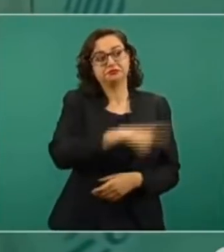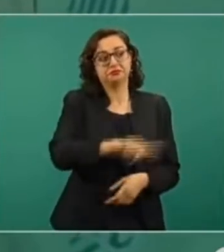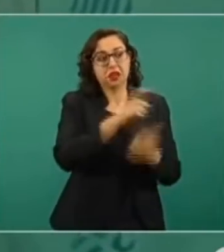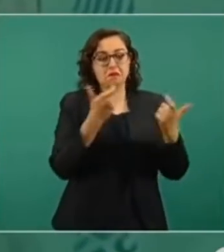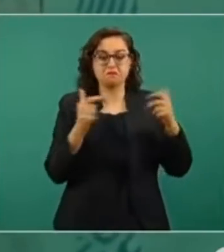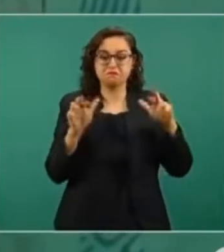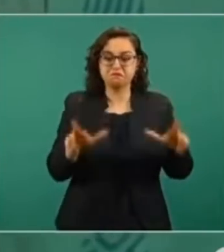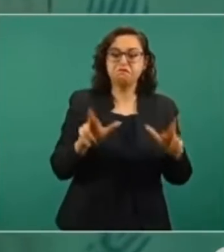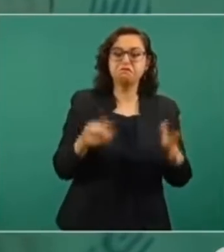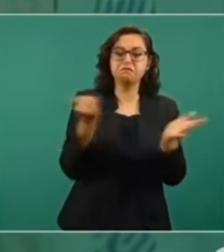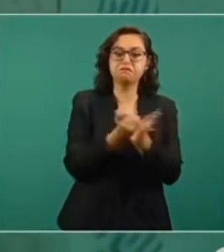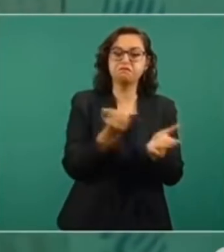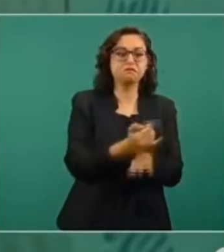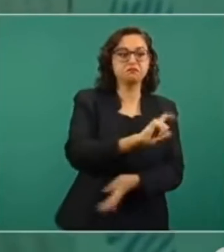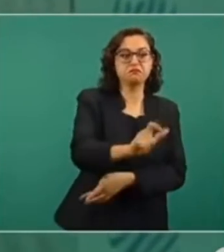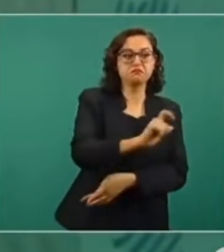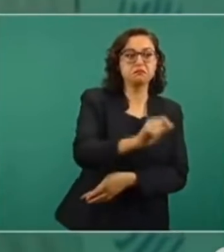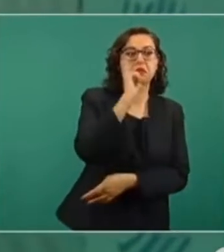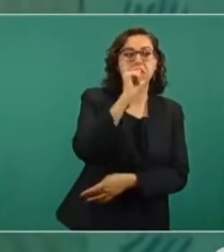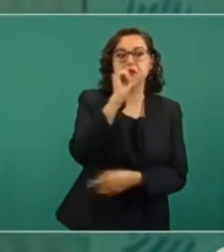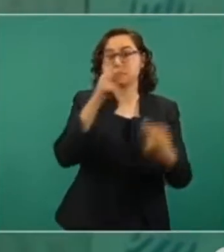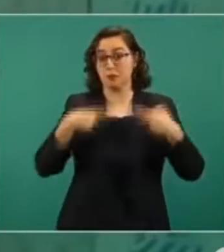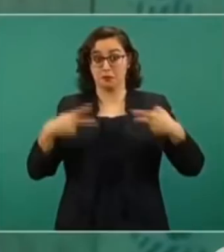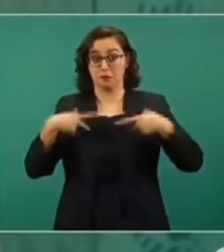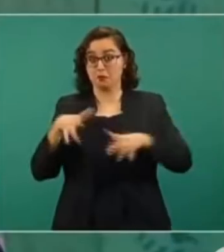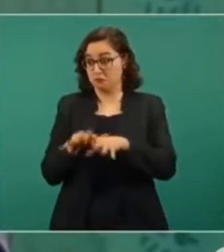y se obligaba a todo el pueblo a pagar impuestos.